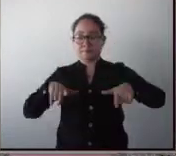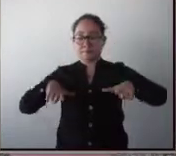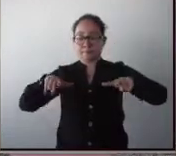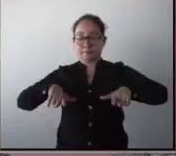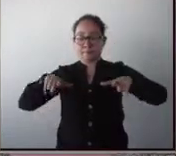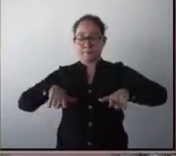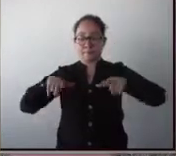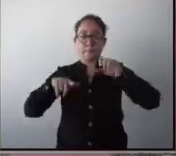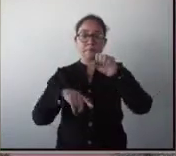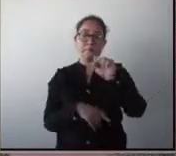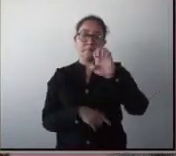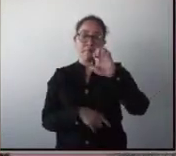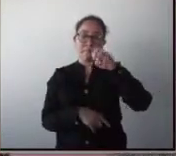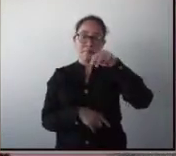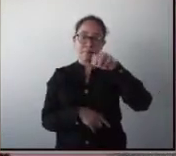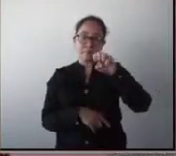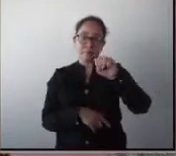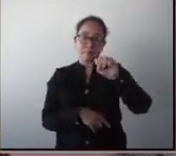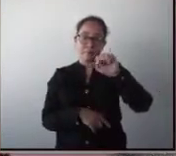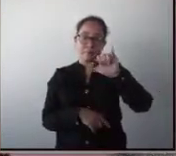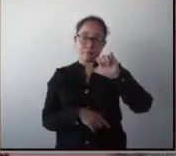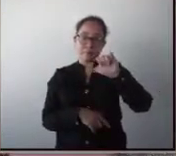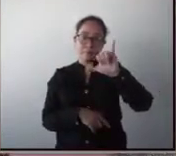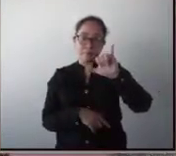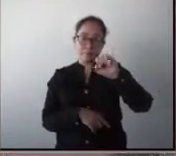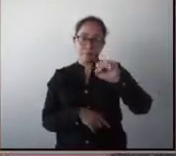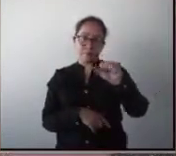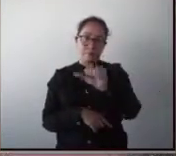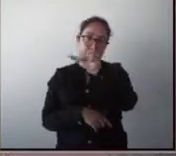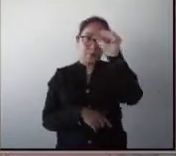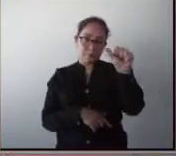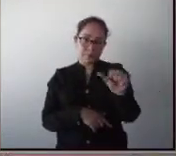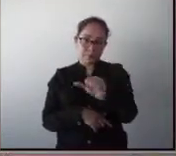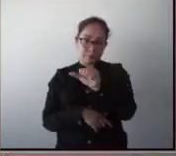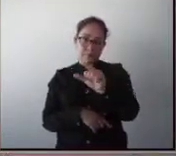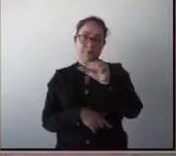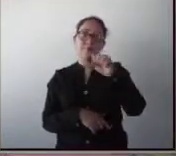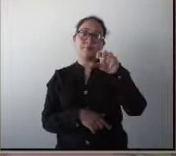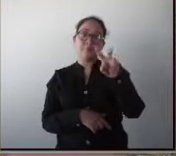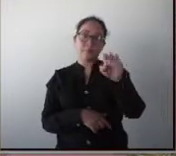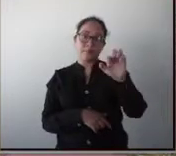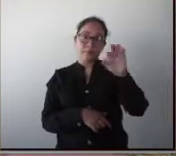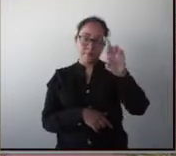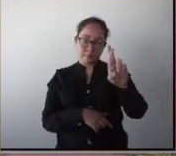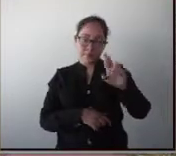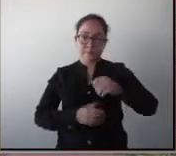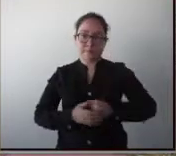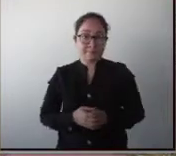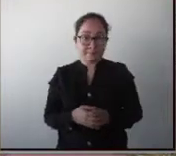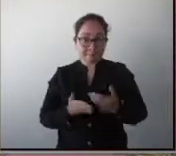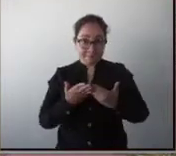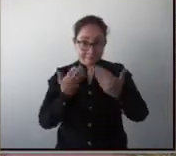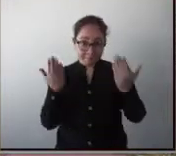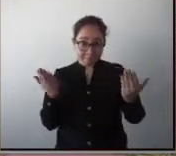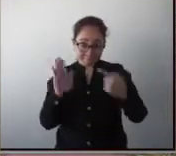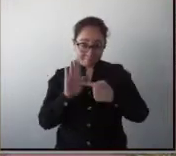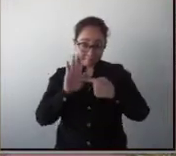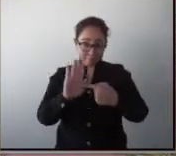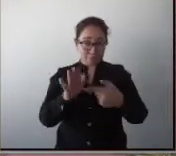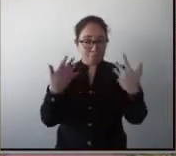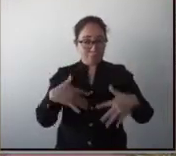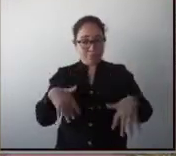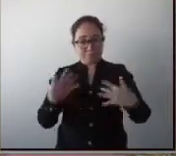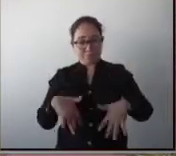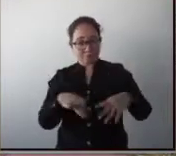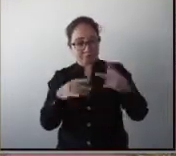Subsecretaría de Educación Media Superior y Superior, arroba CEMSIS VER. Aquí les presentamos a los más grandes